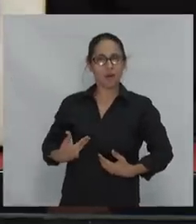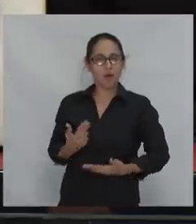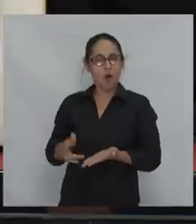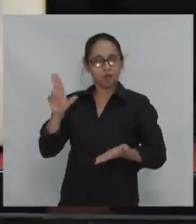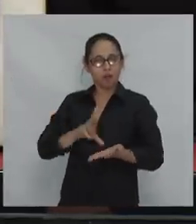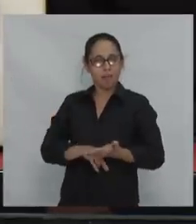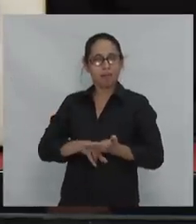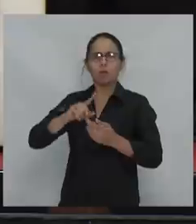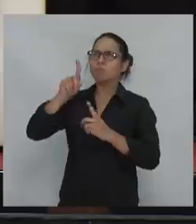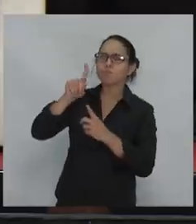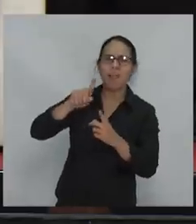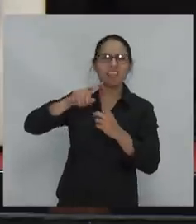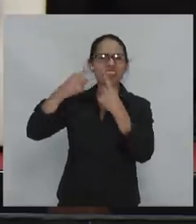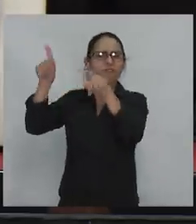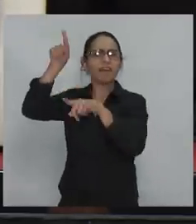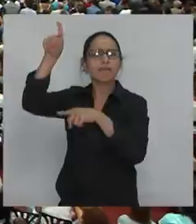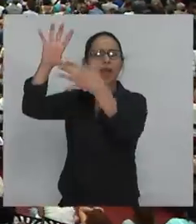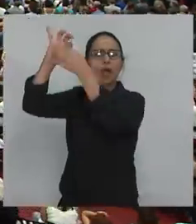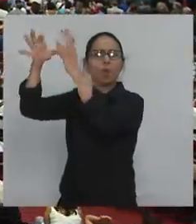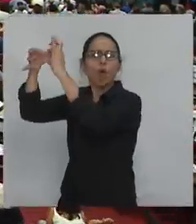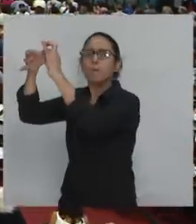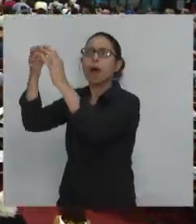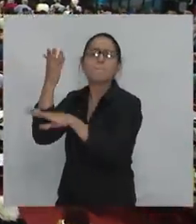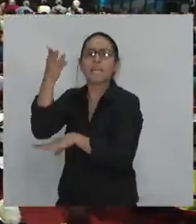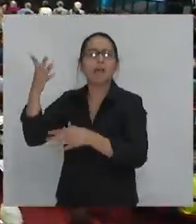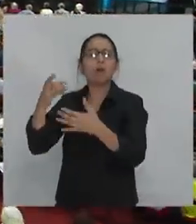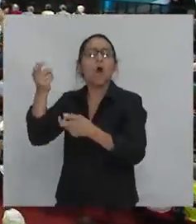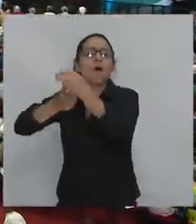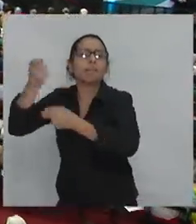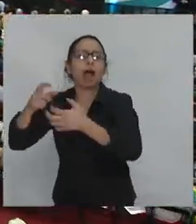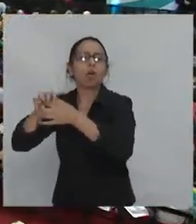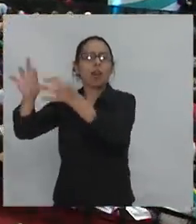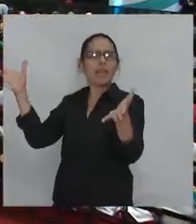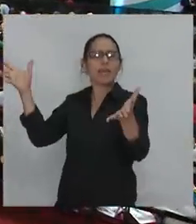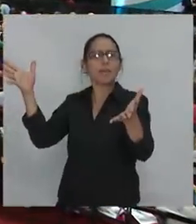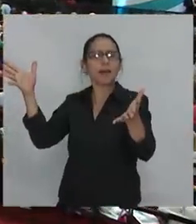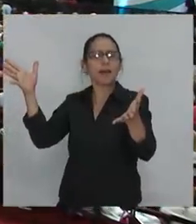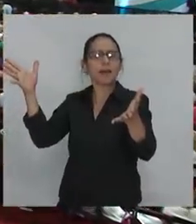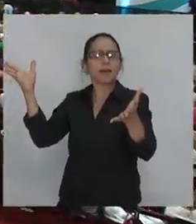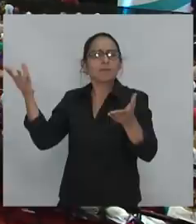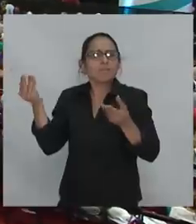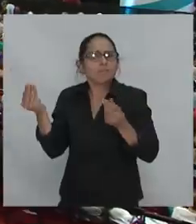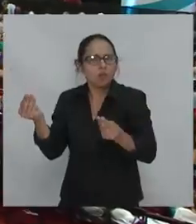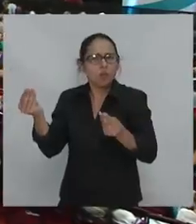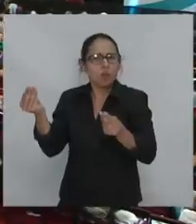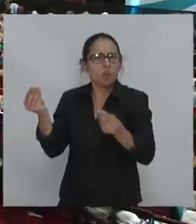para sus mercados y quieren o están propugnando libre mercado?